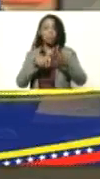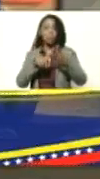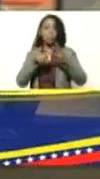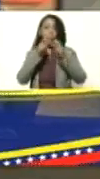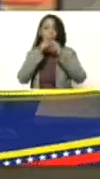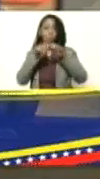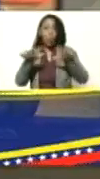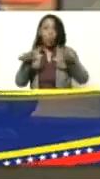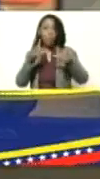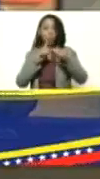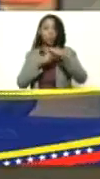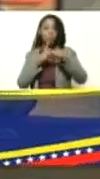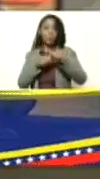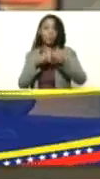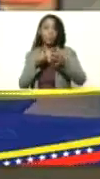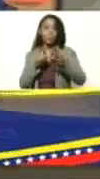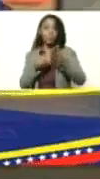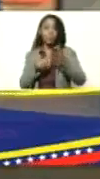positiva